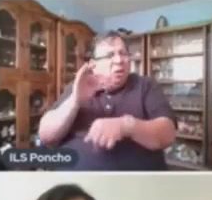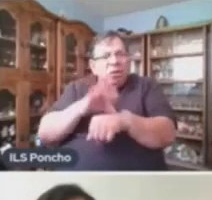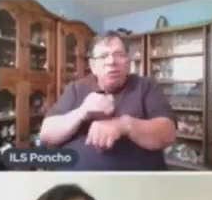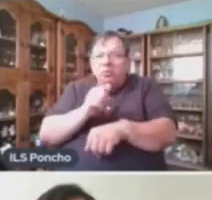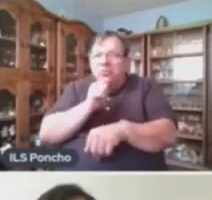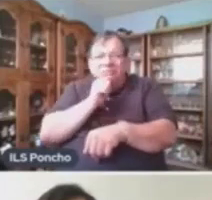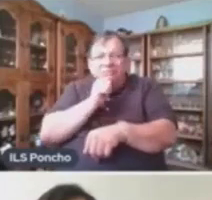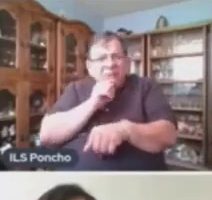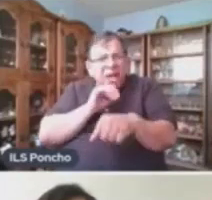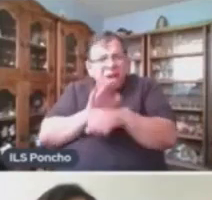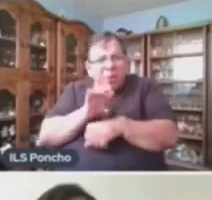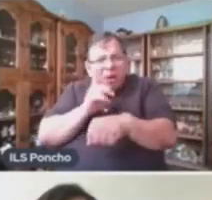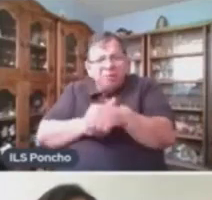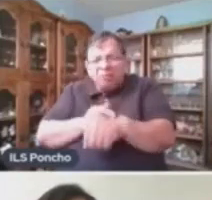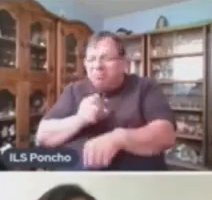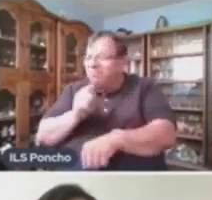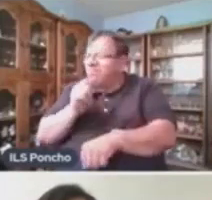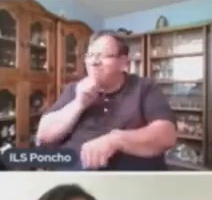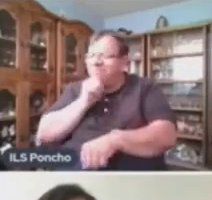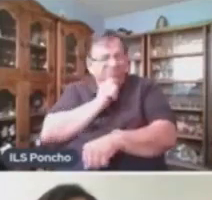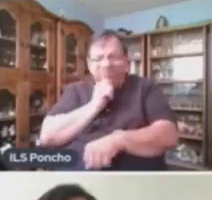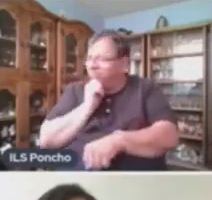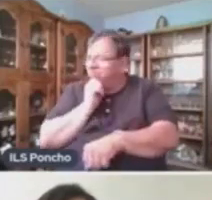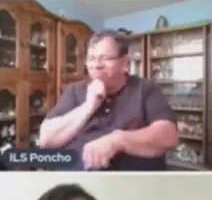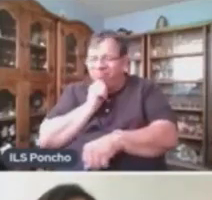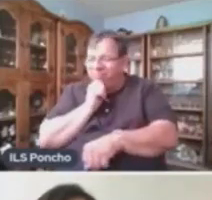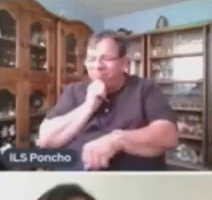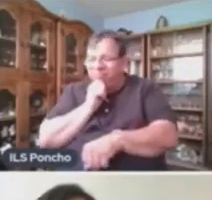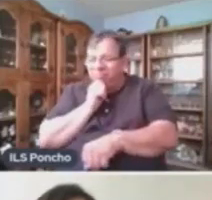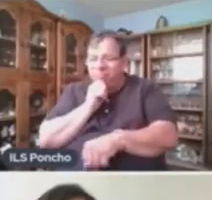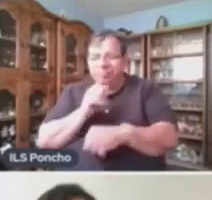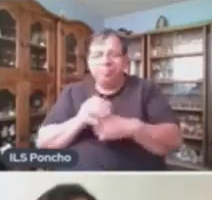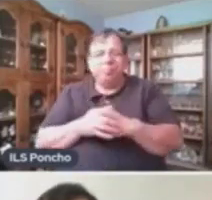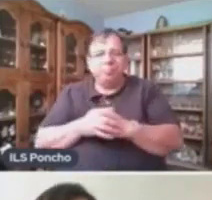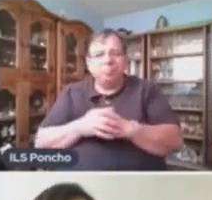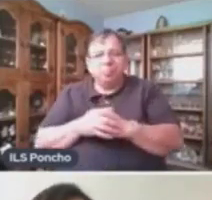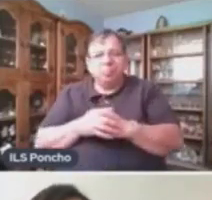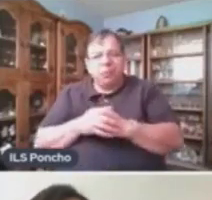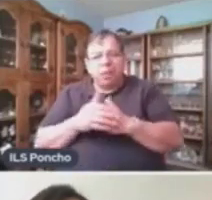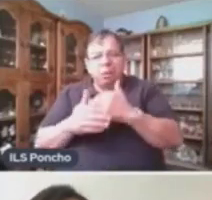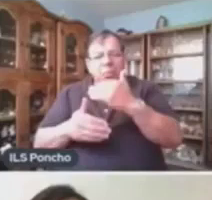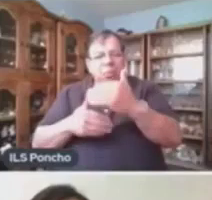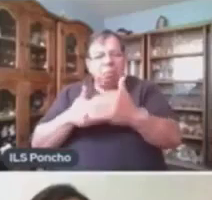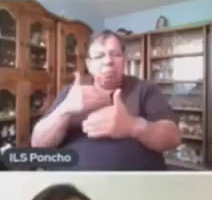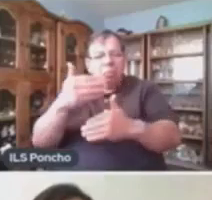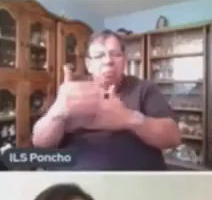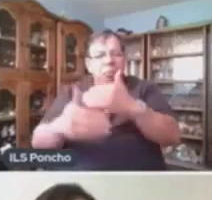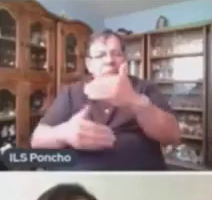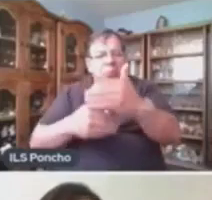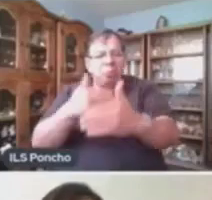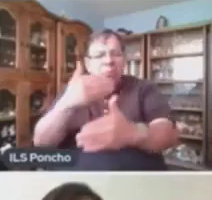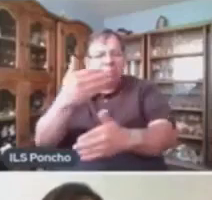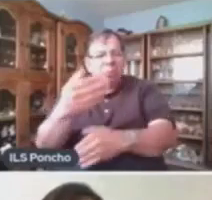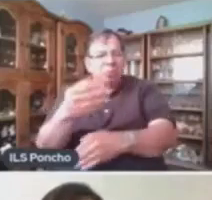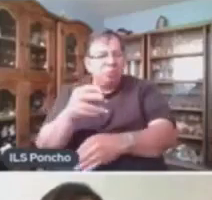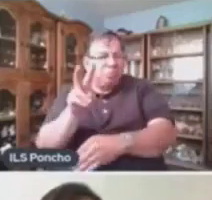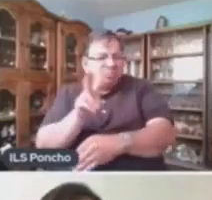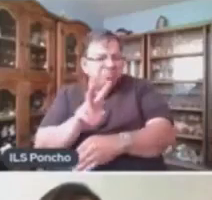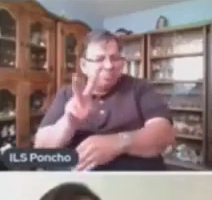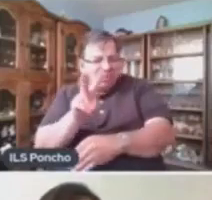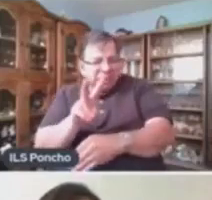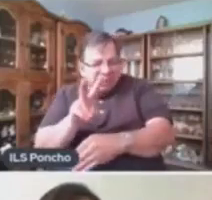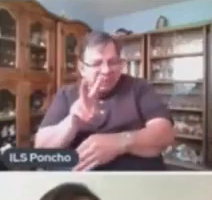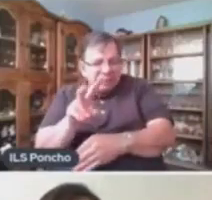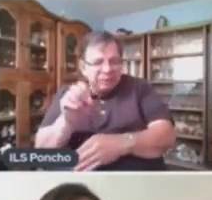motivo De su enfermedad Hacia el fin De semana Se veía Peor